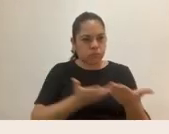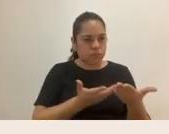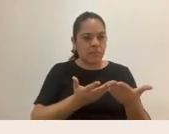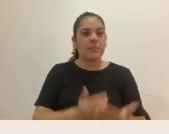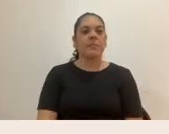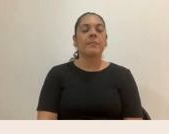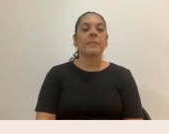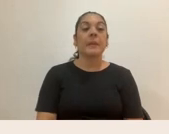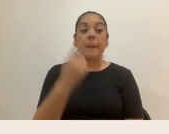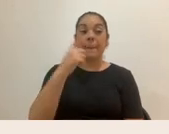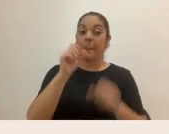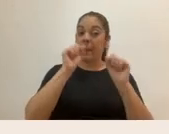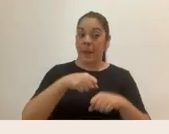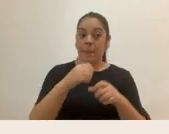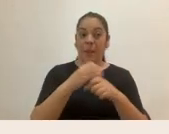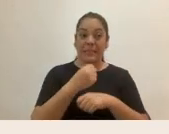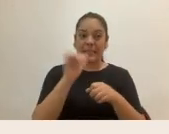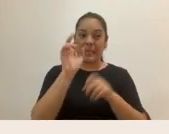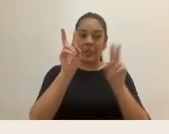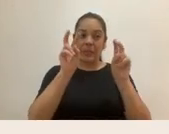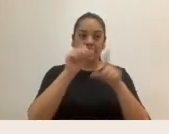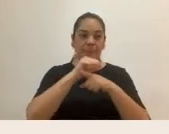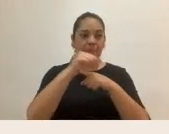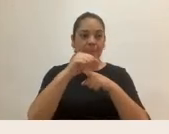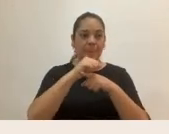Para poder hacer este ejercicio.